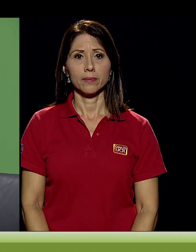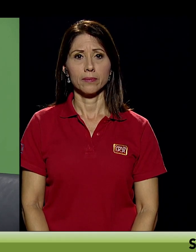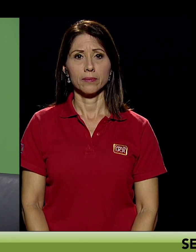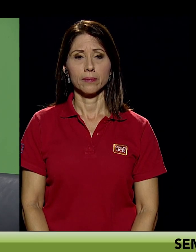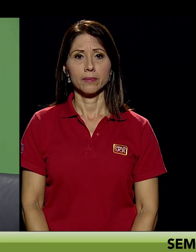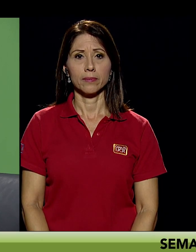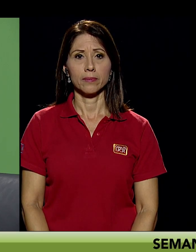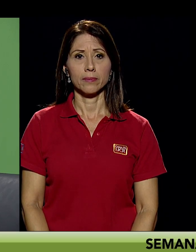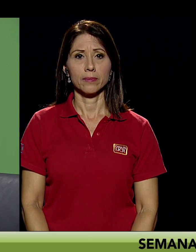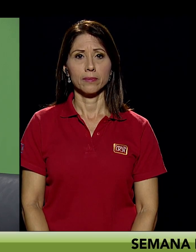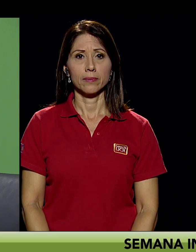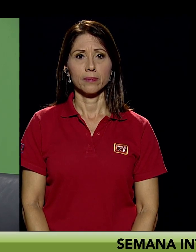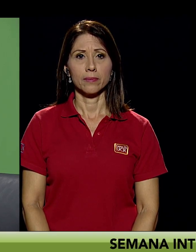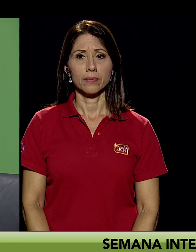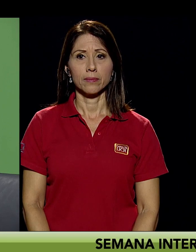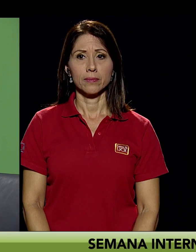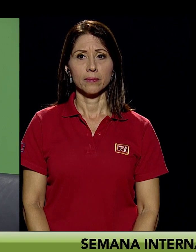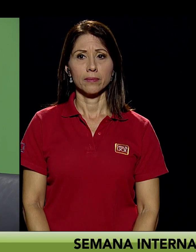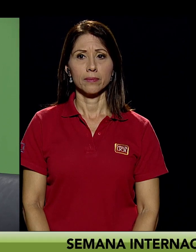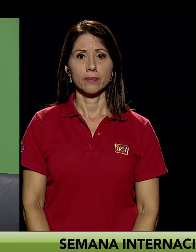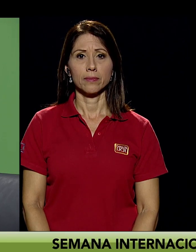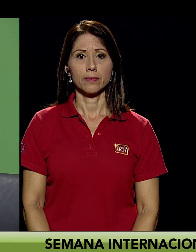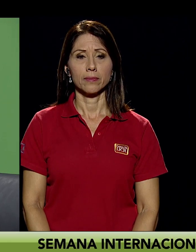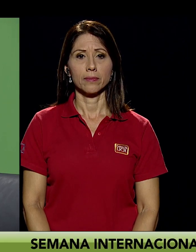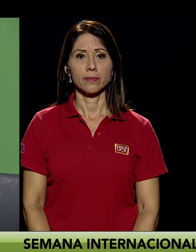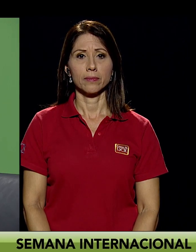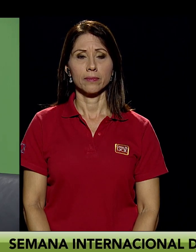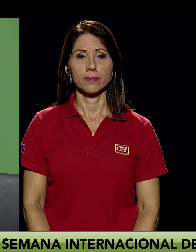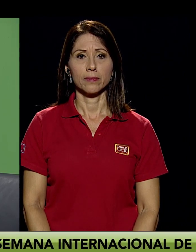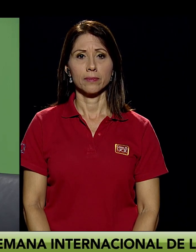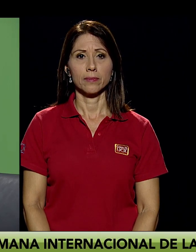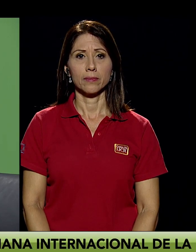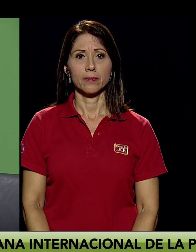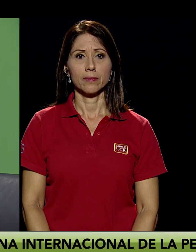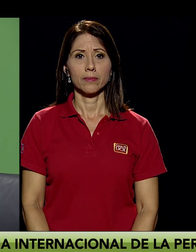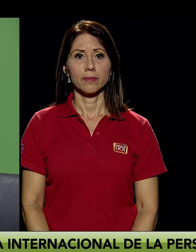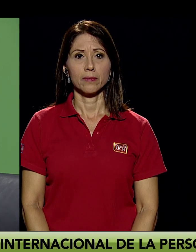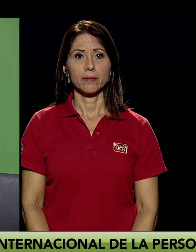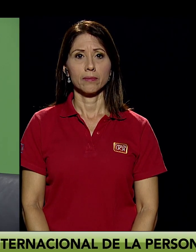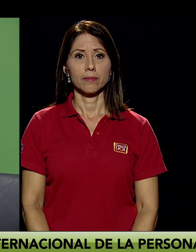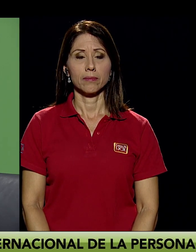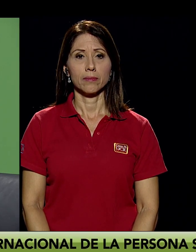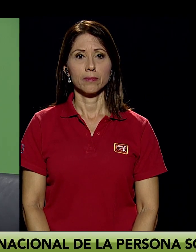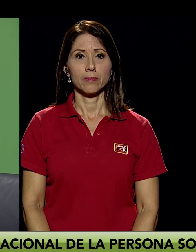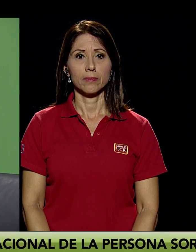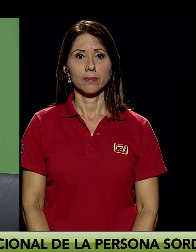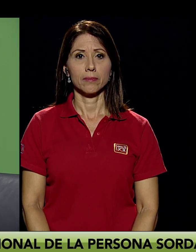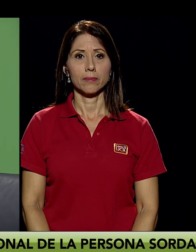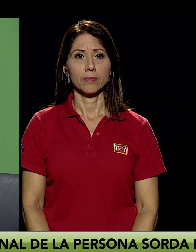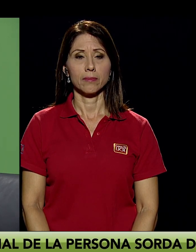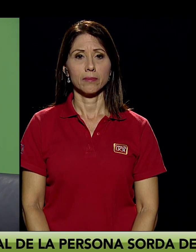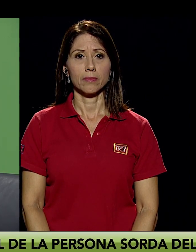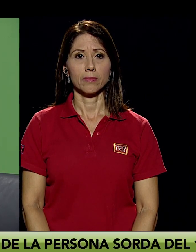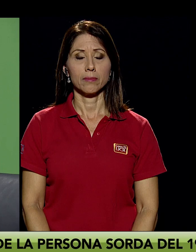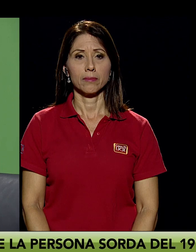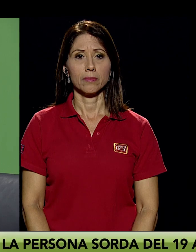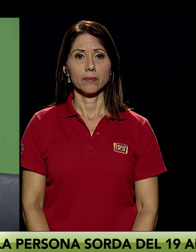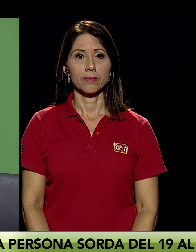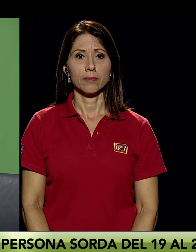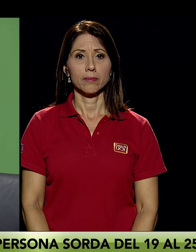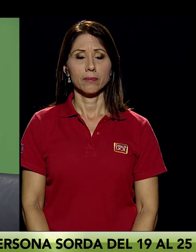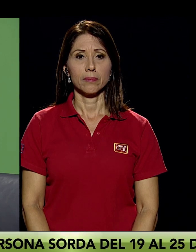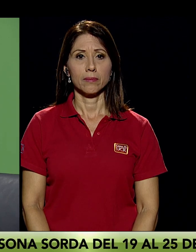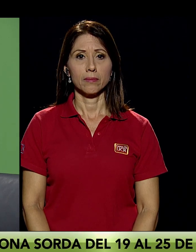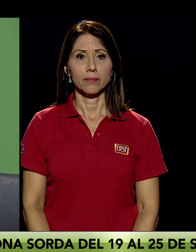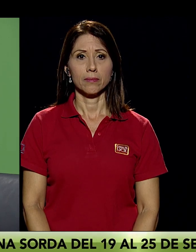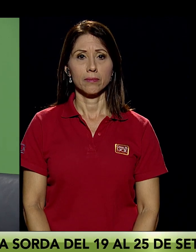personas sordas de nacimiento, personas sordas que quedaron sordas por un accidente o personas